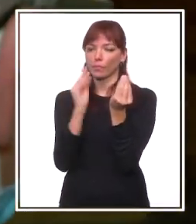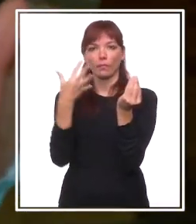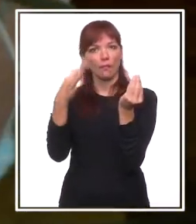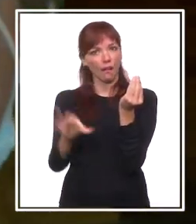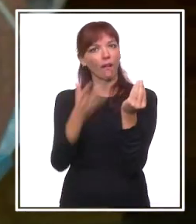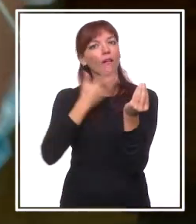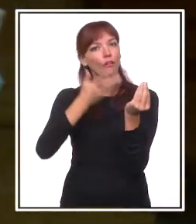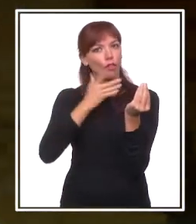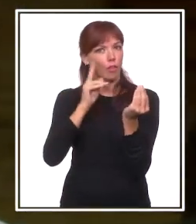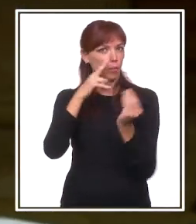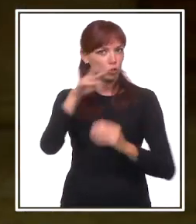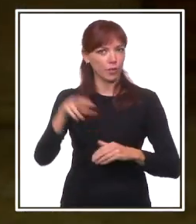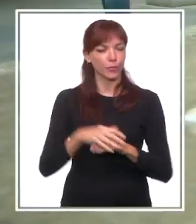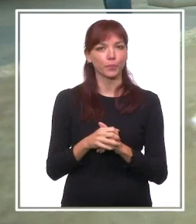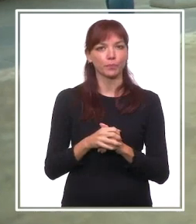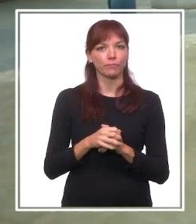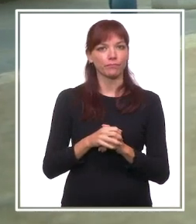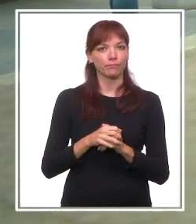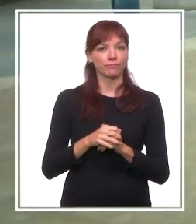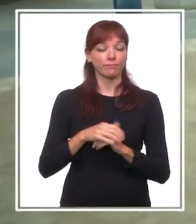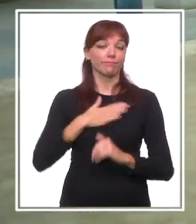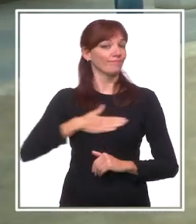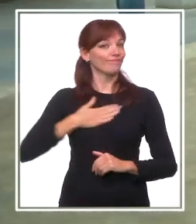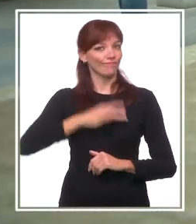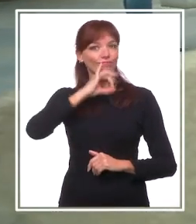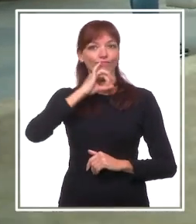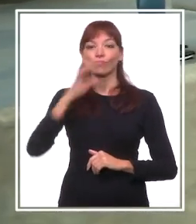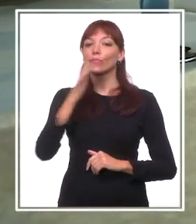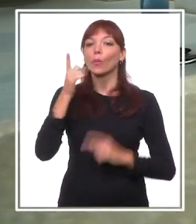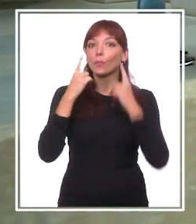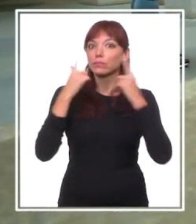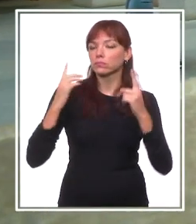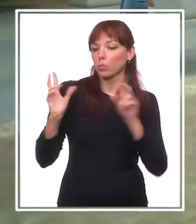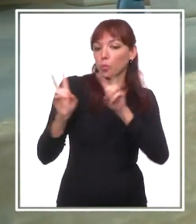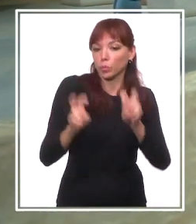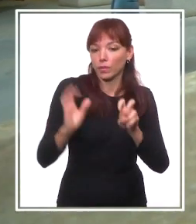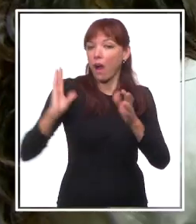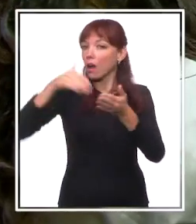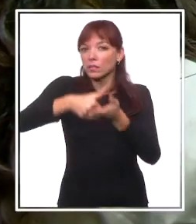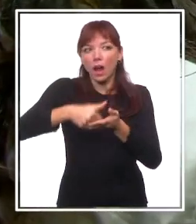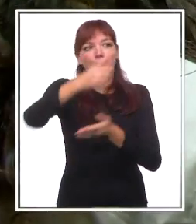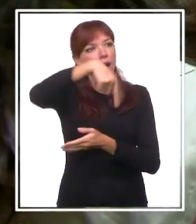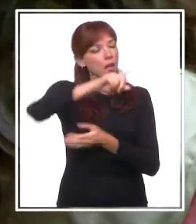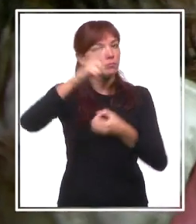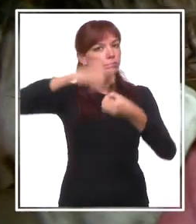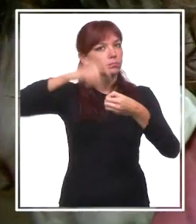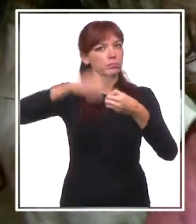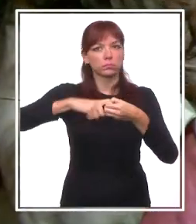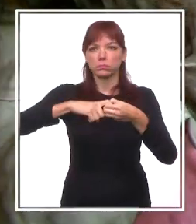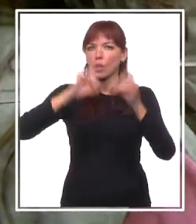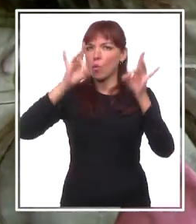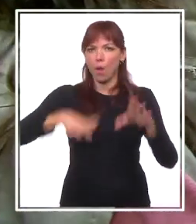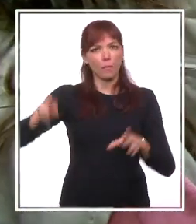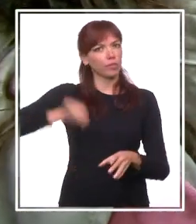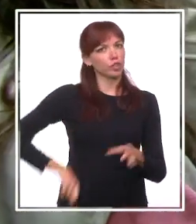institución. Es muy satisfactorio porque desde el primer momento ellos forman parte del equipo del museo, son una gran